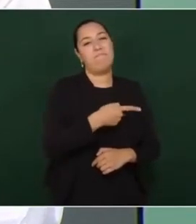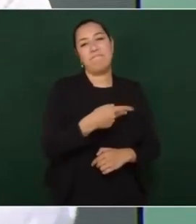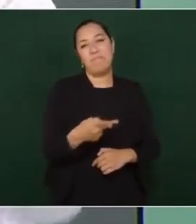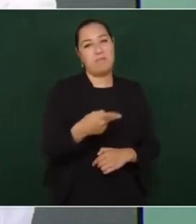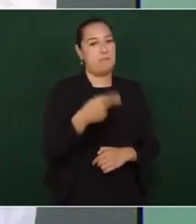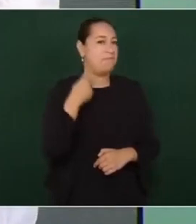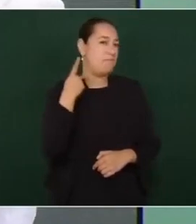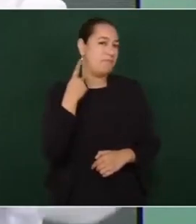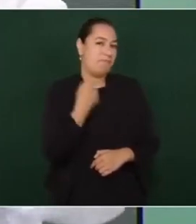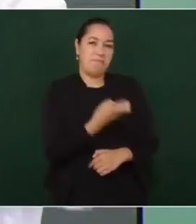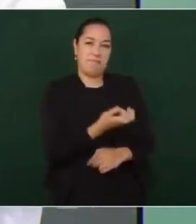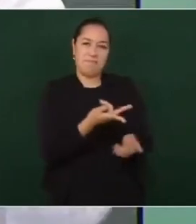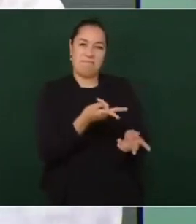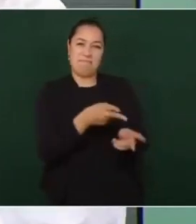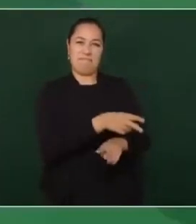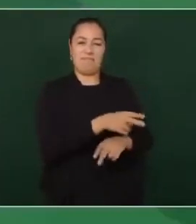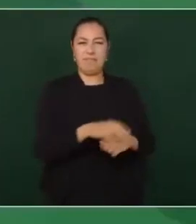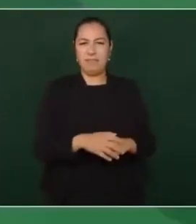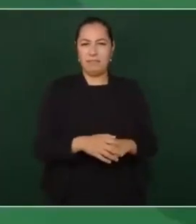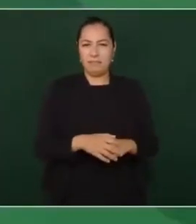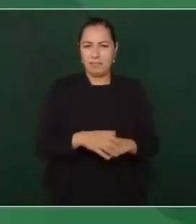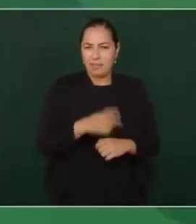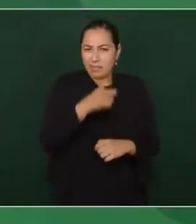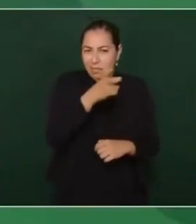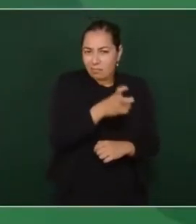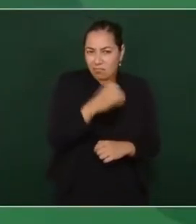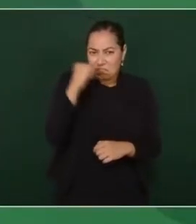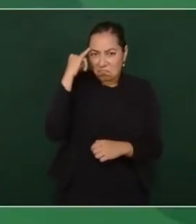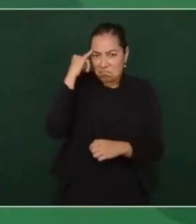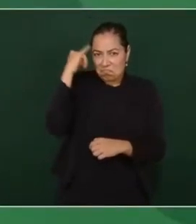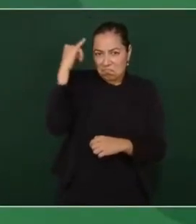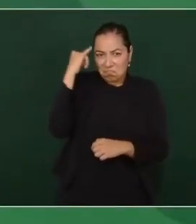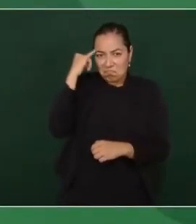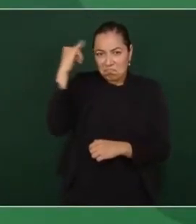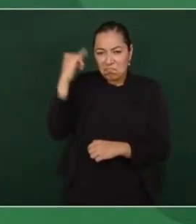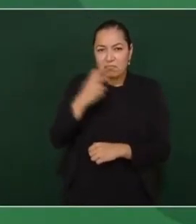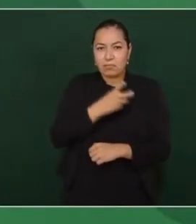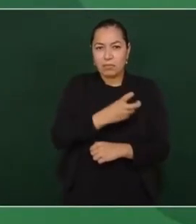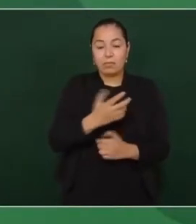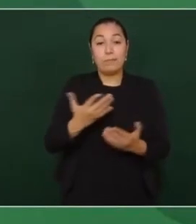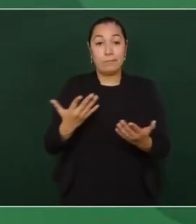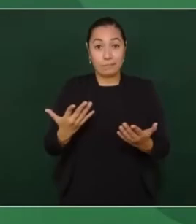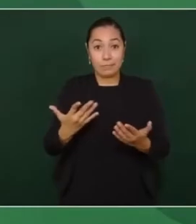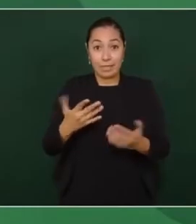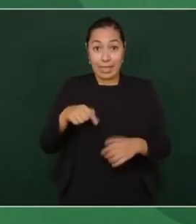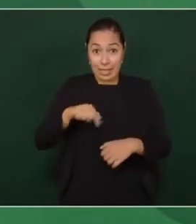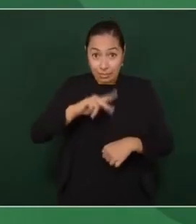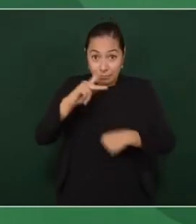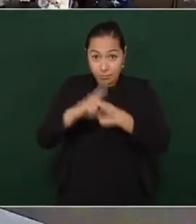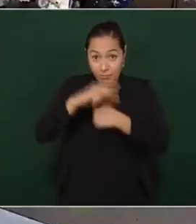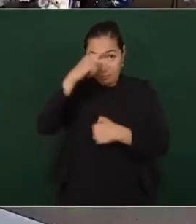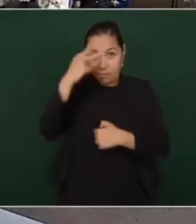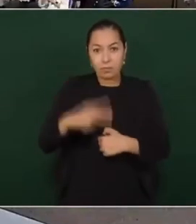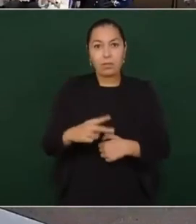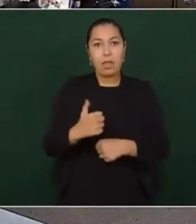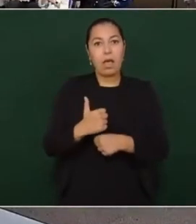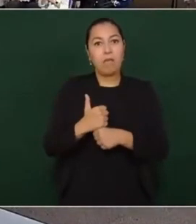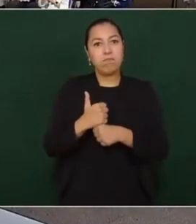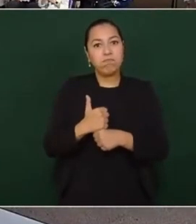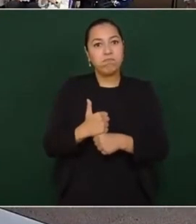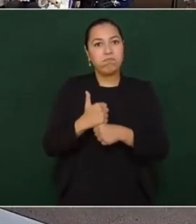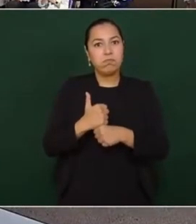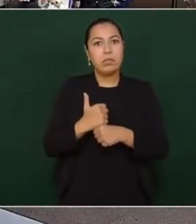Porque ese era el modelo. Nuestro país resistió No, porque